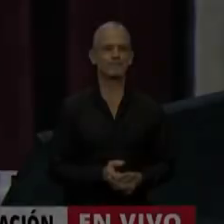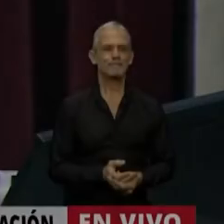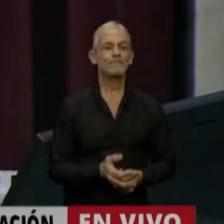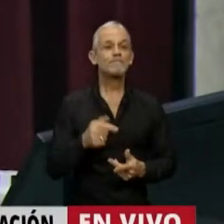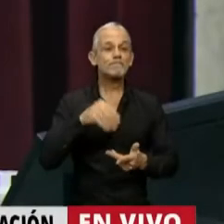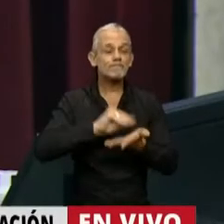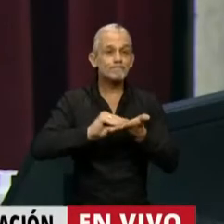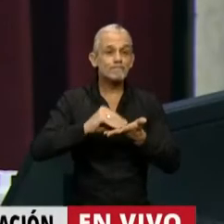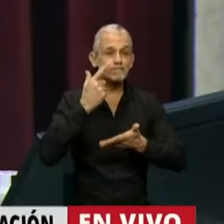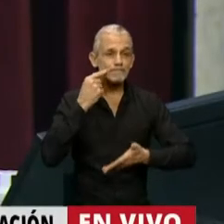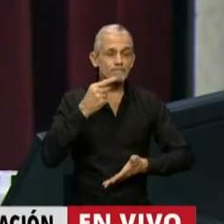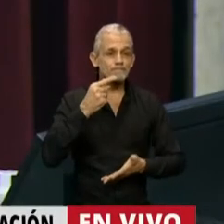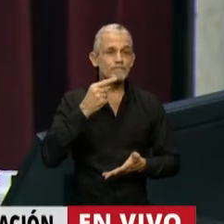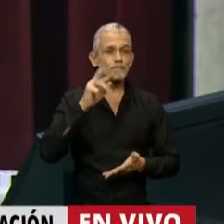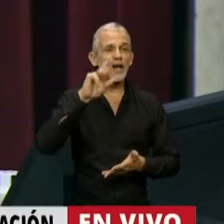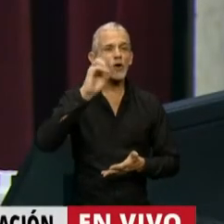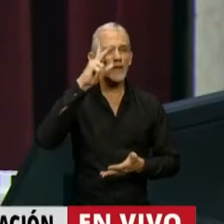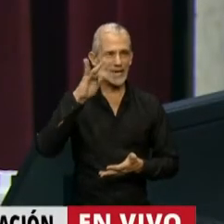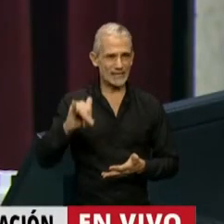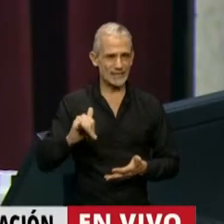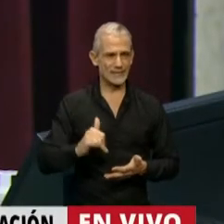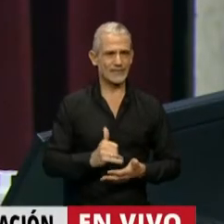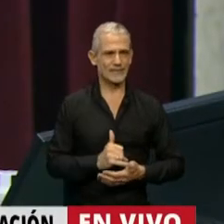Tiene la palabra el diputado Alejandro Rodríguez.